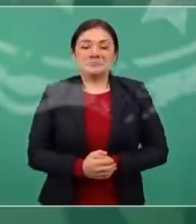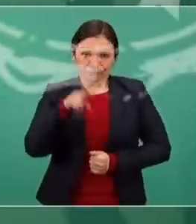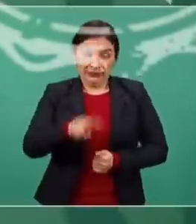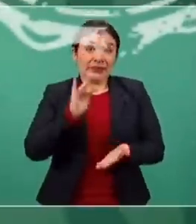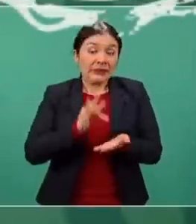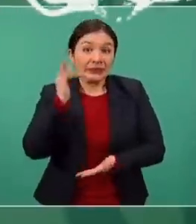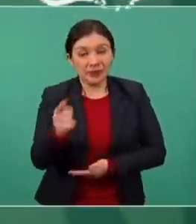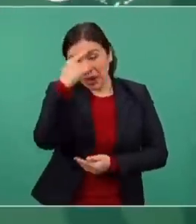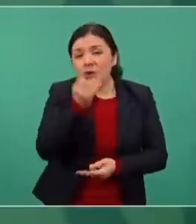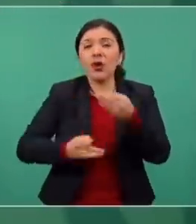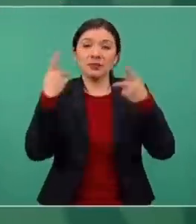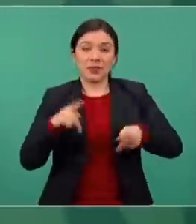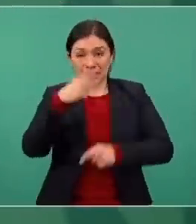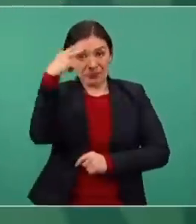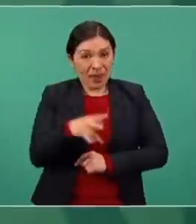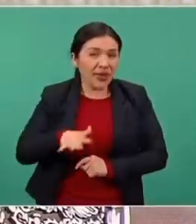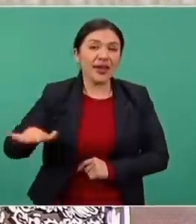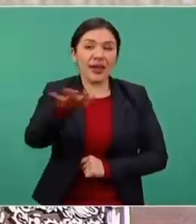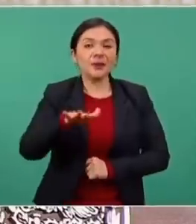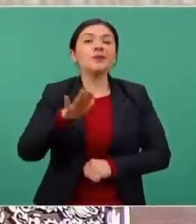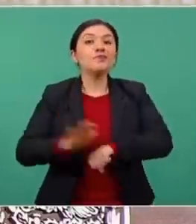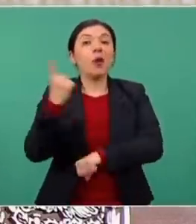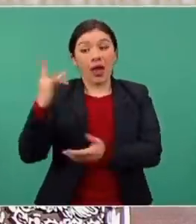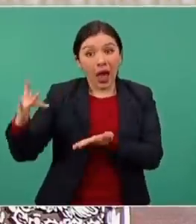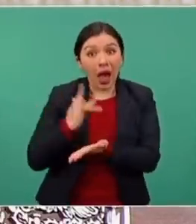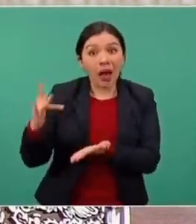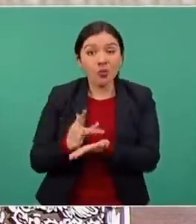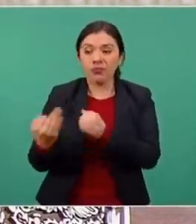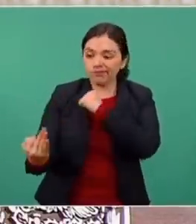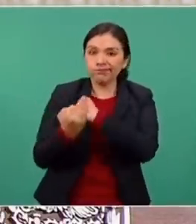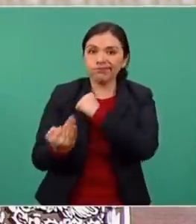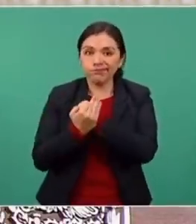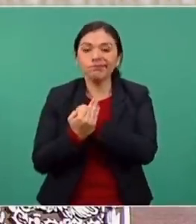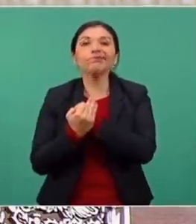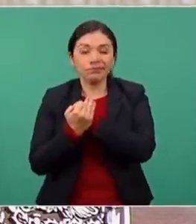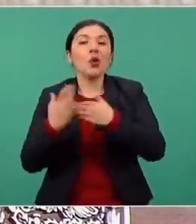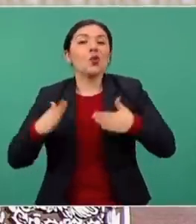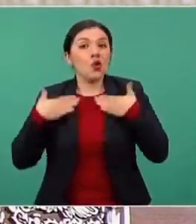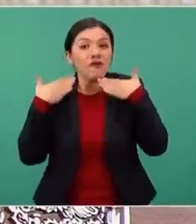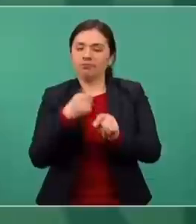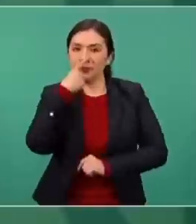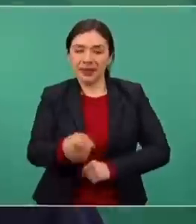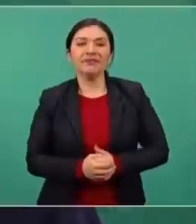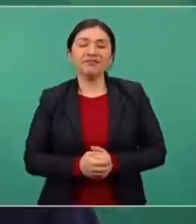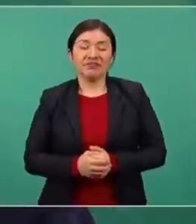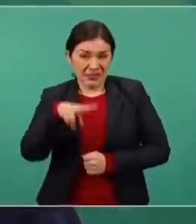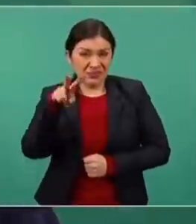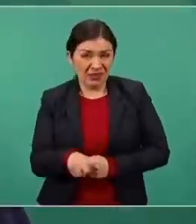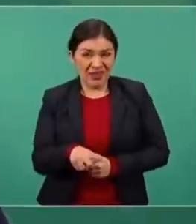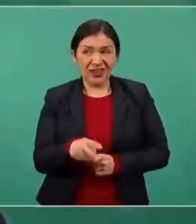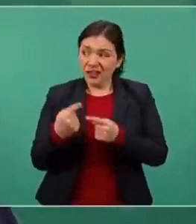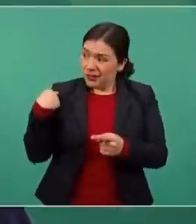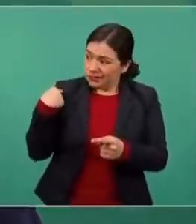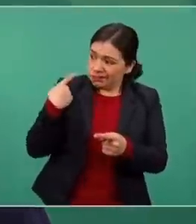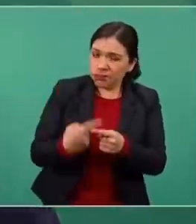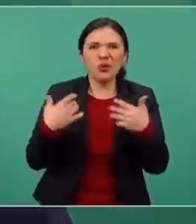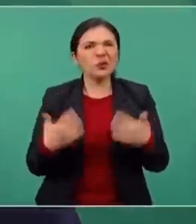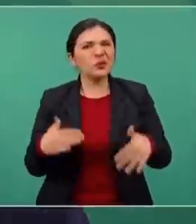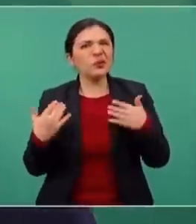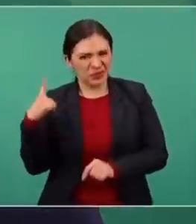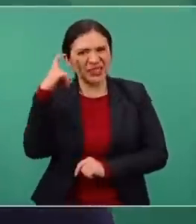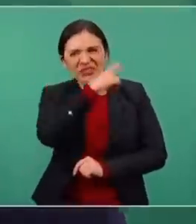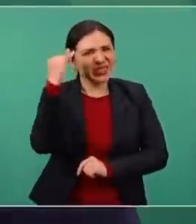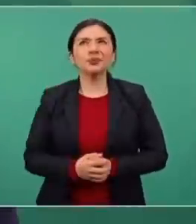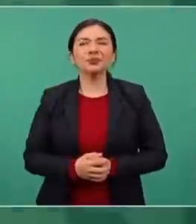Agradecerle a todos los mexicanos por su apoyo, por su respaldo, por su confianza. Nos ha tocado enfrentar